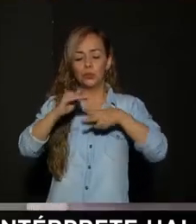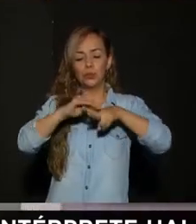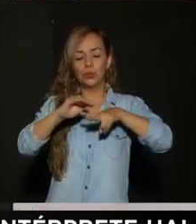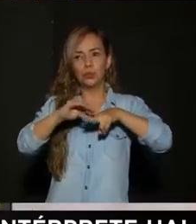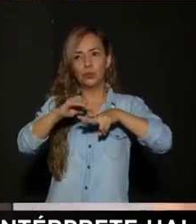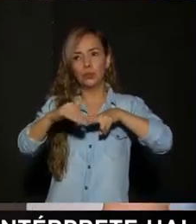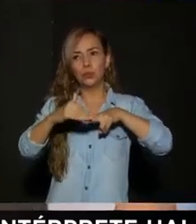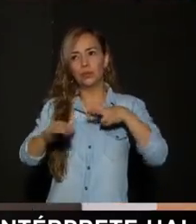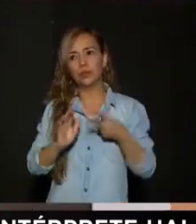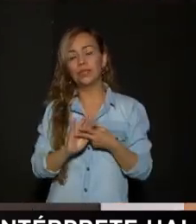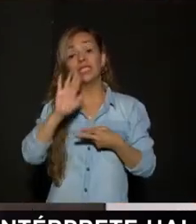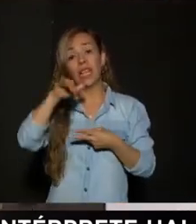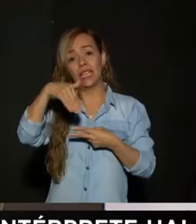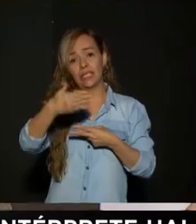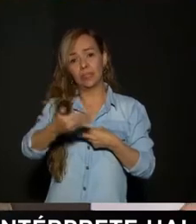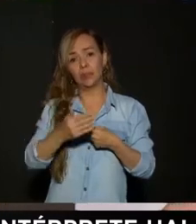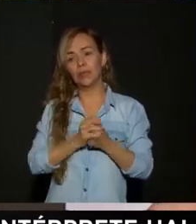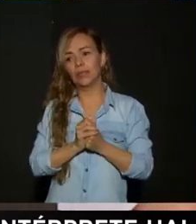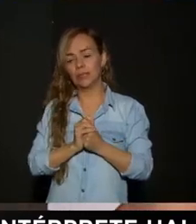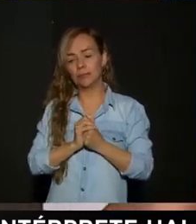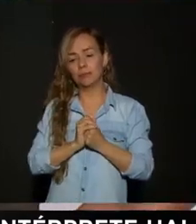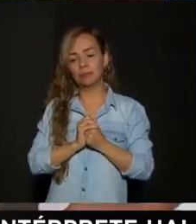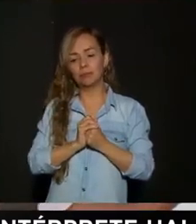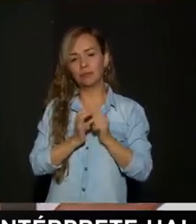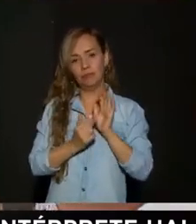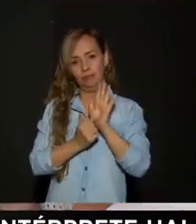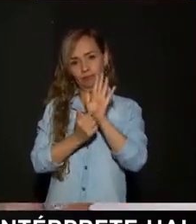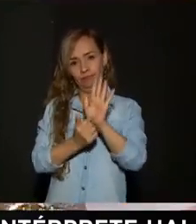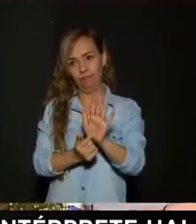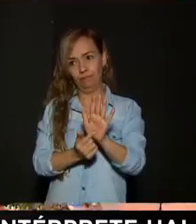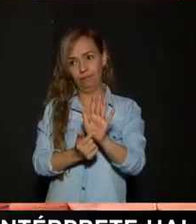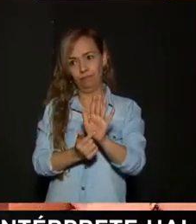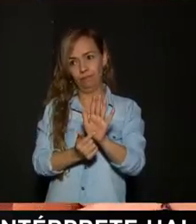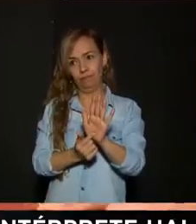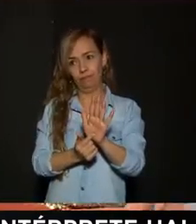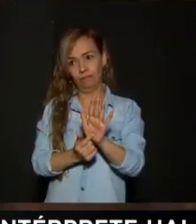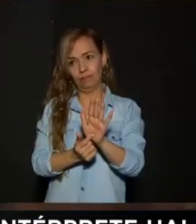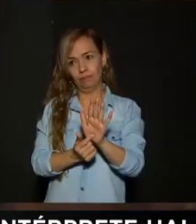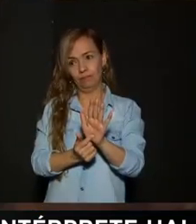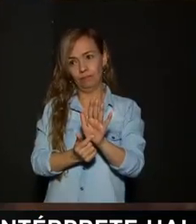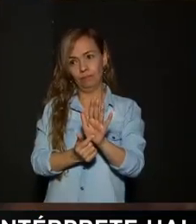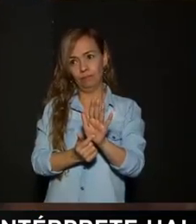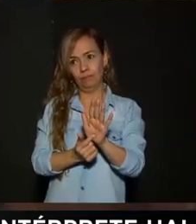en el parque Lo que hacemos Es eso Y ahorita Entonces lo que vamos A hacer Es un cortecito